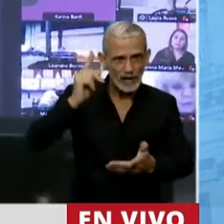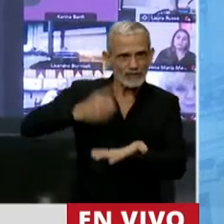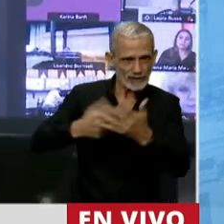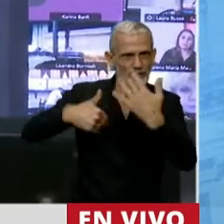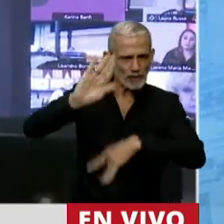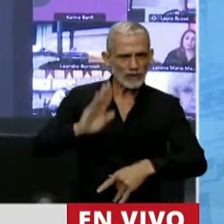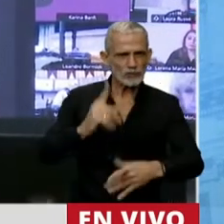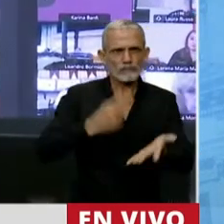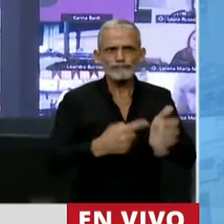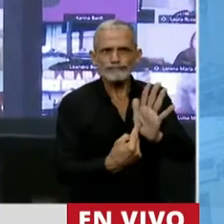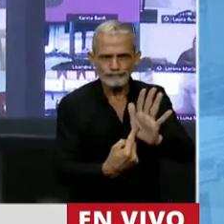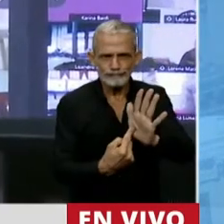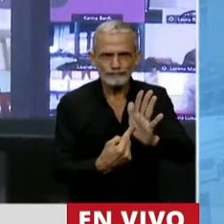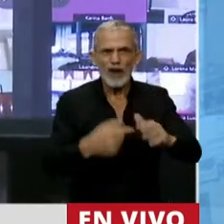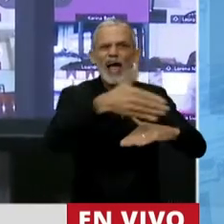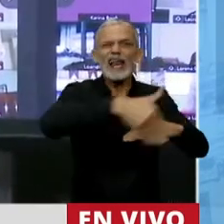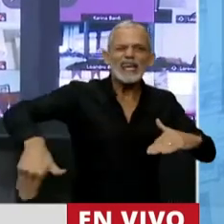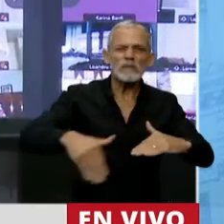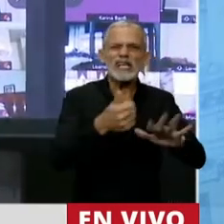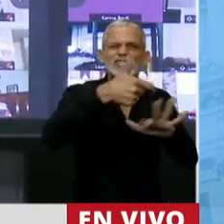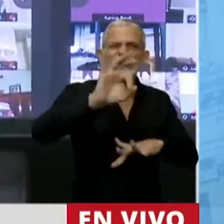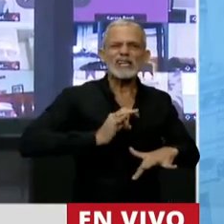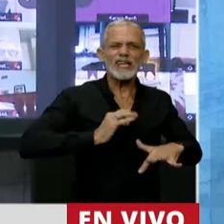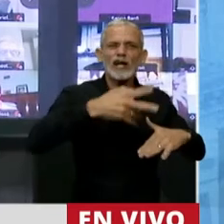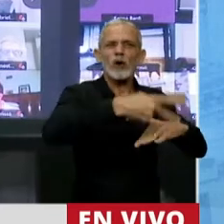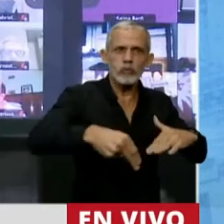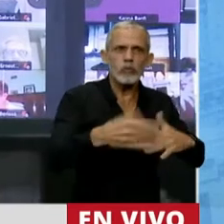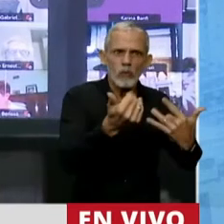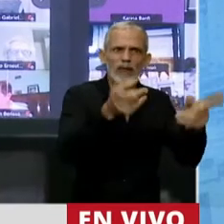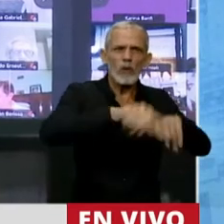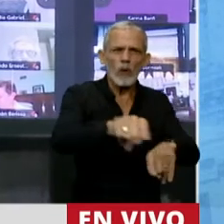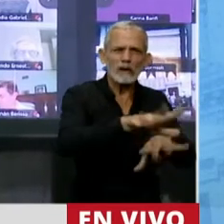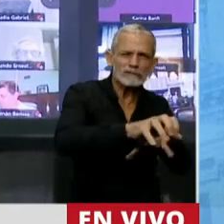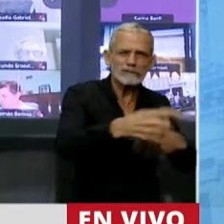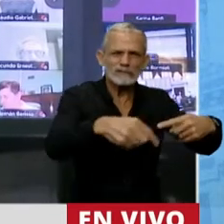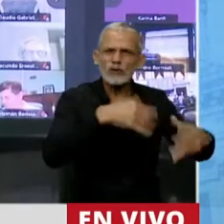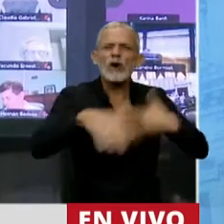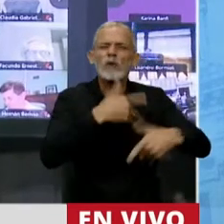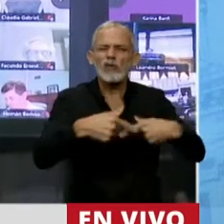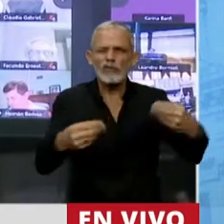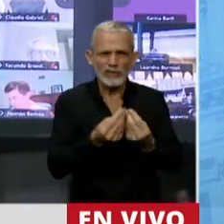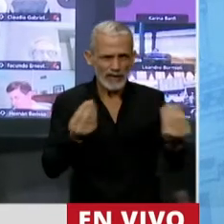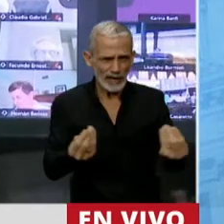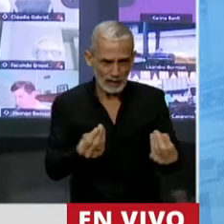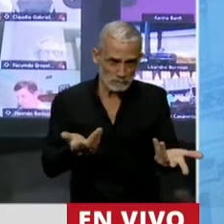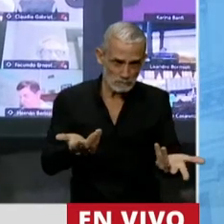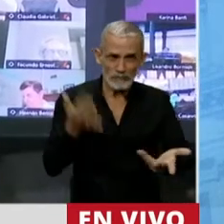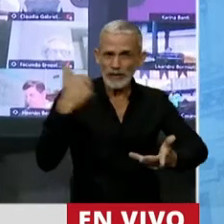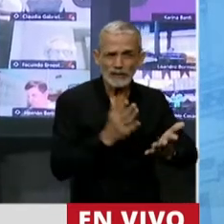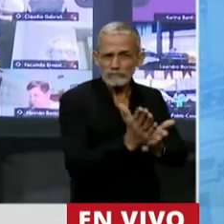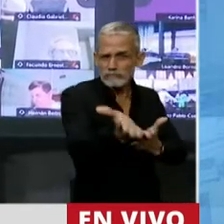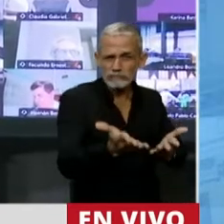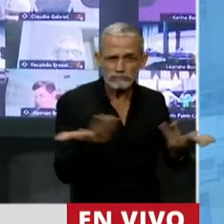mayoría, se le está poniendo un límite de 60 años. Entonces, ¿de qué revolución estamos hablando? Estamos pasando